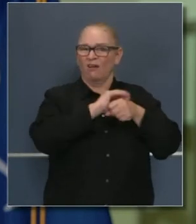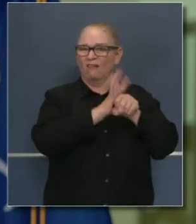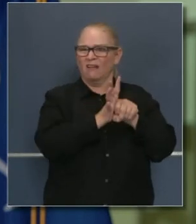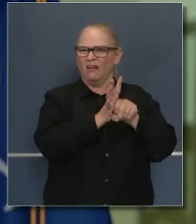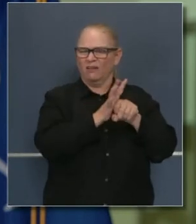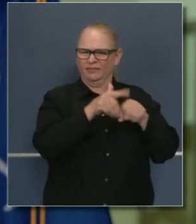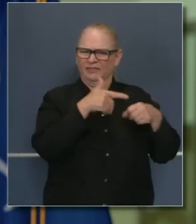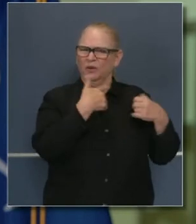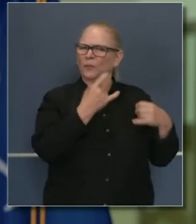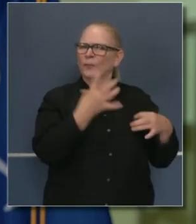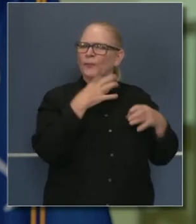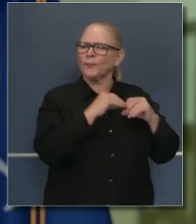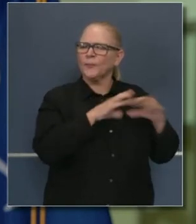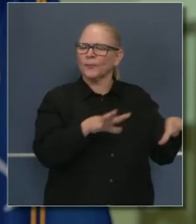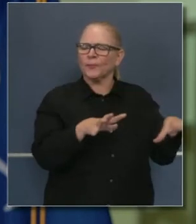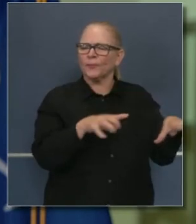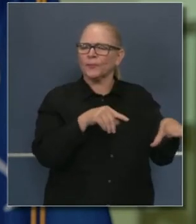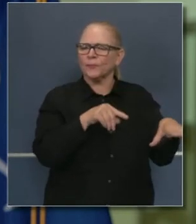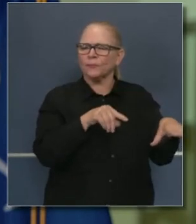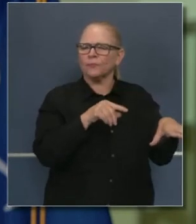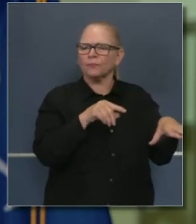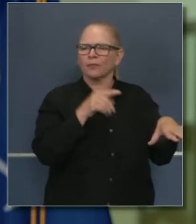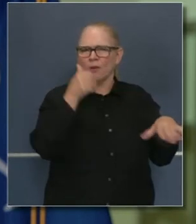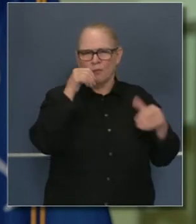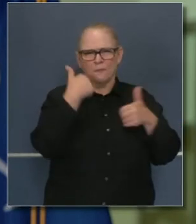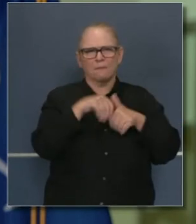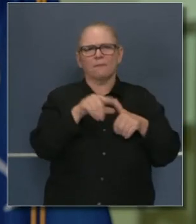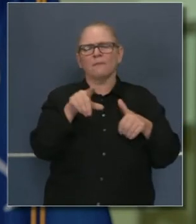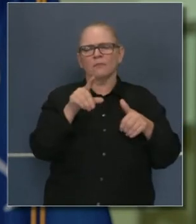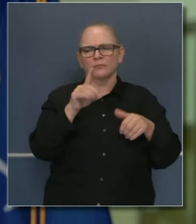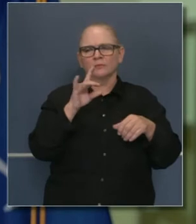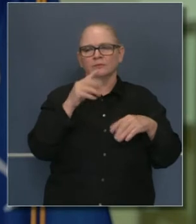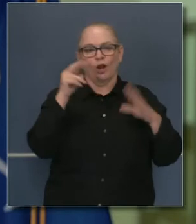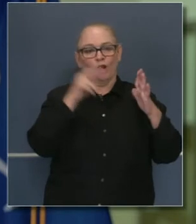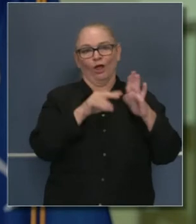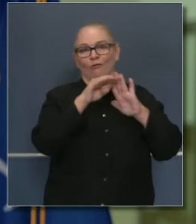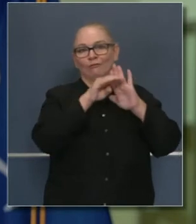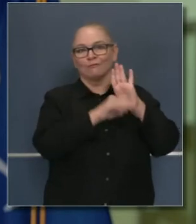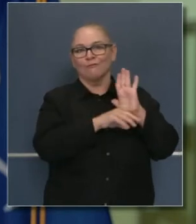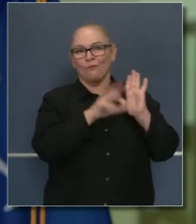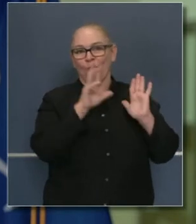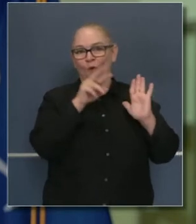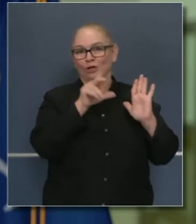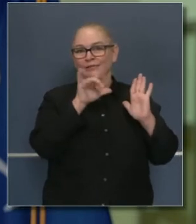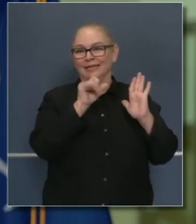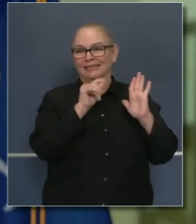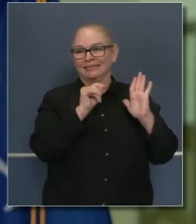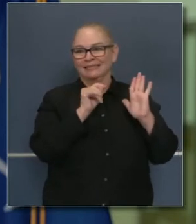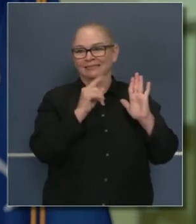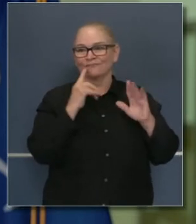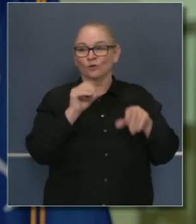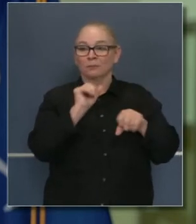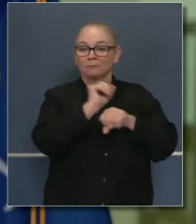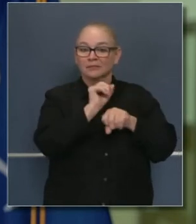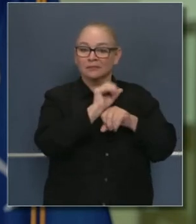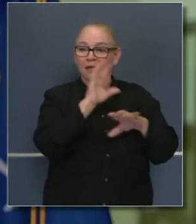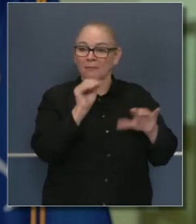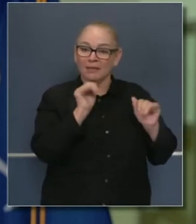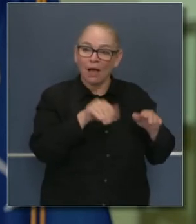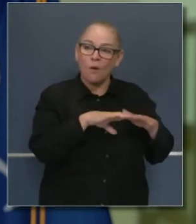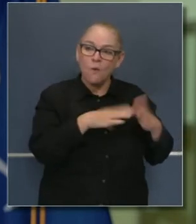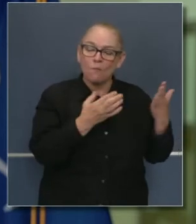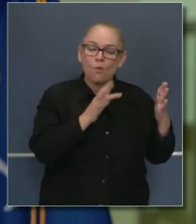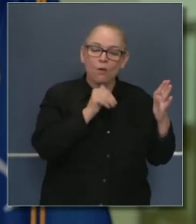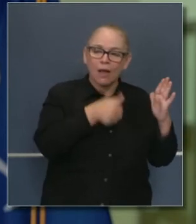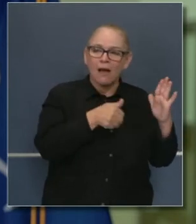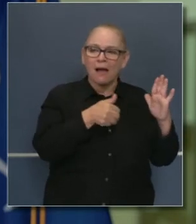puede salir de la lista de vigilancia. Yo creo que vamos a tener unas pautas actualizadas en la reapertura del